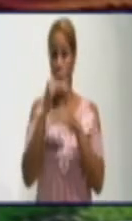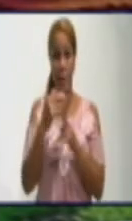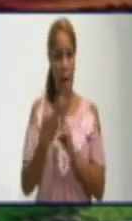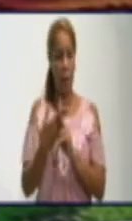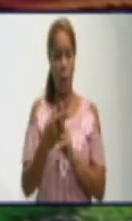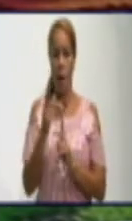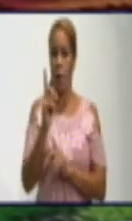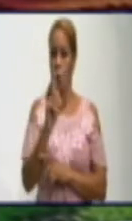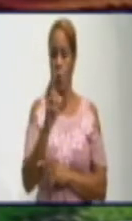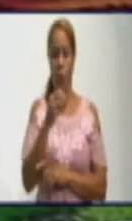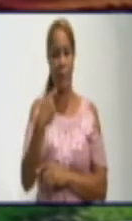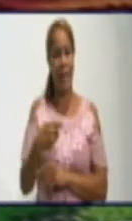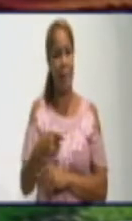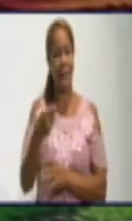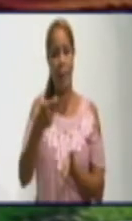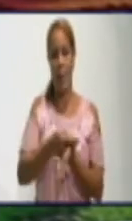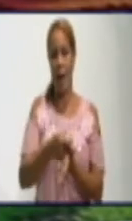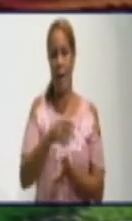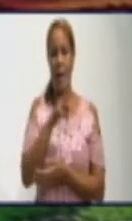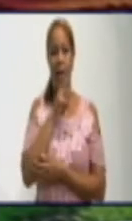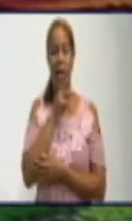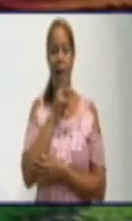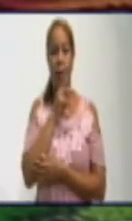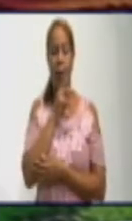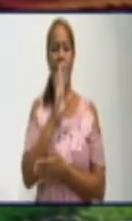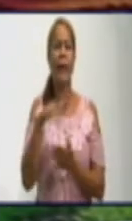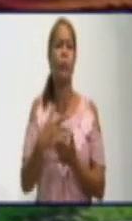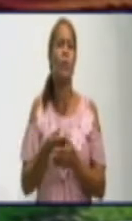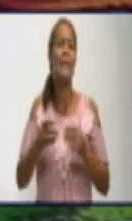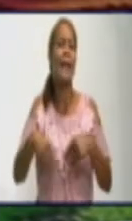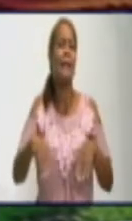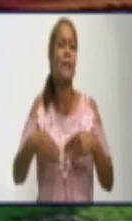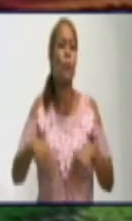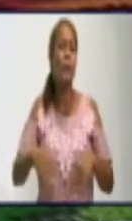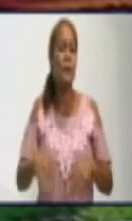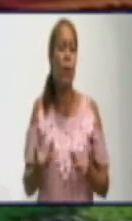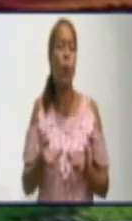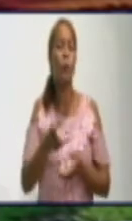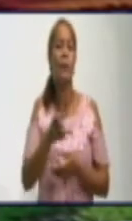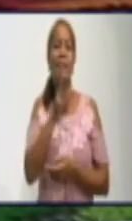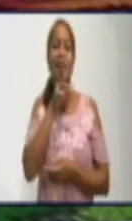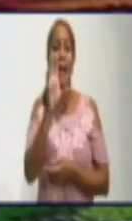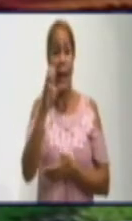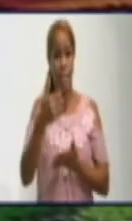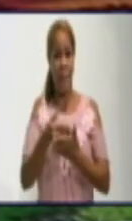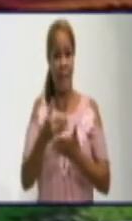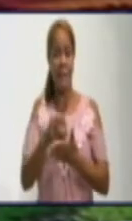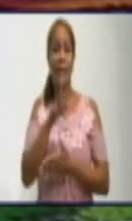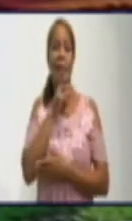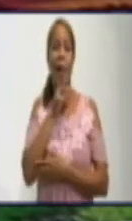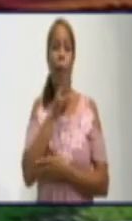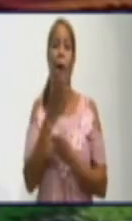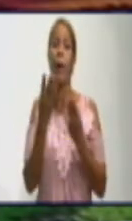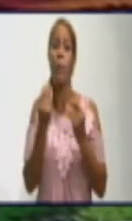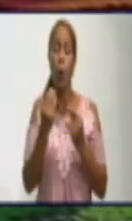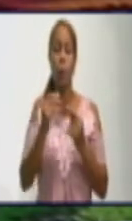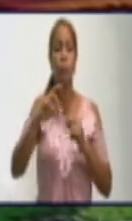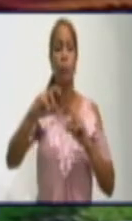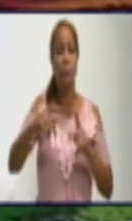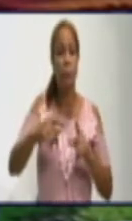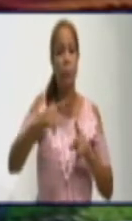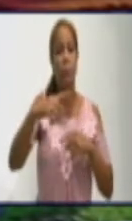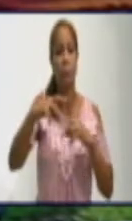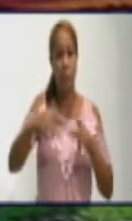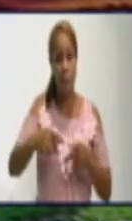asalta la duda. La situación de acueducto es muy operativa. Digamos, hoy en el reparto